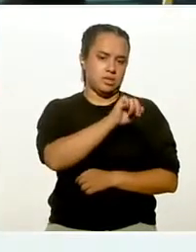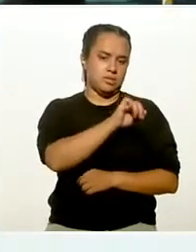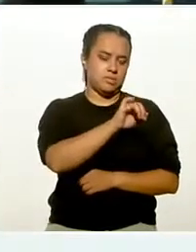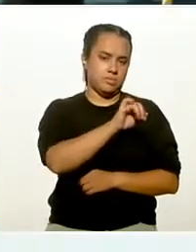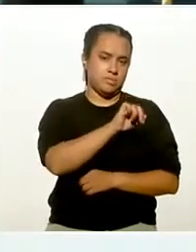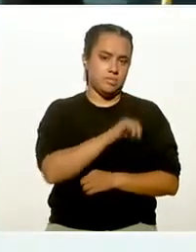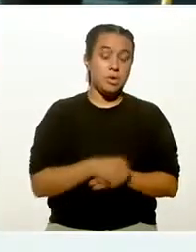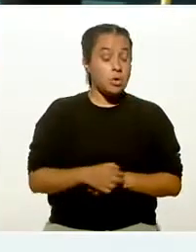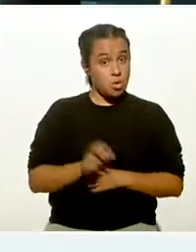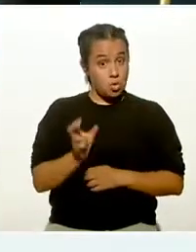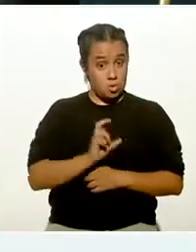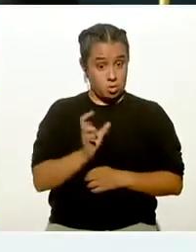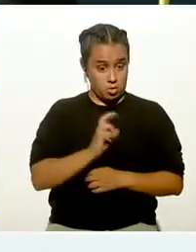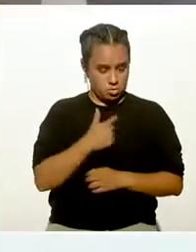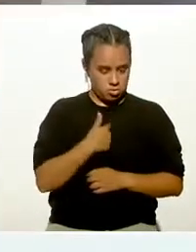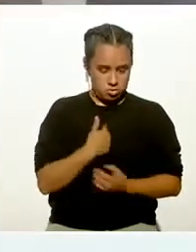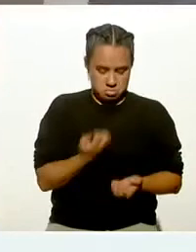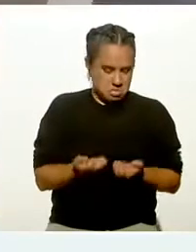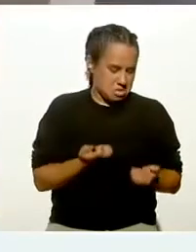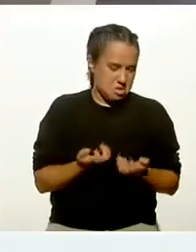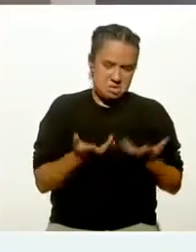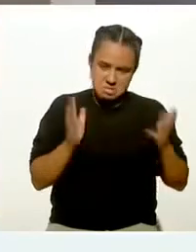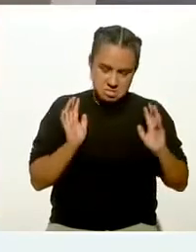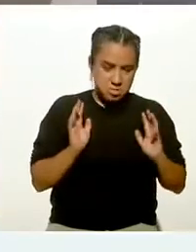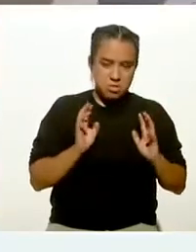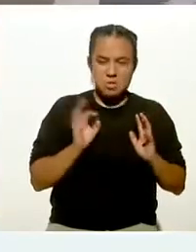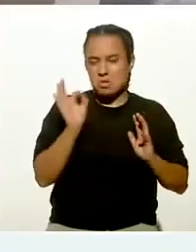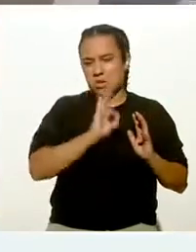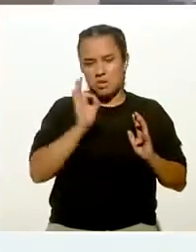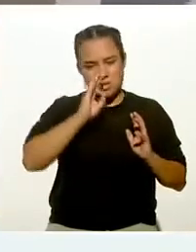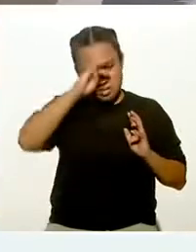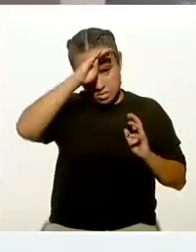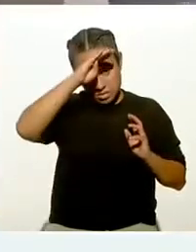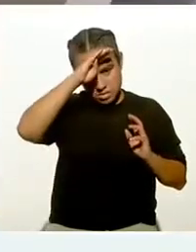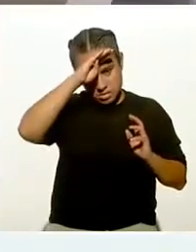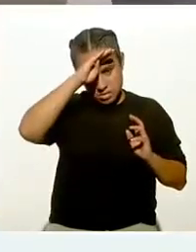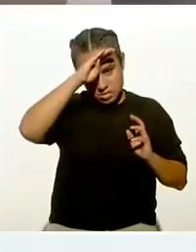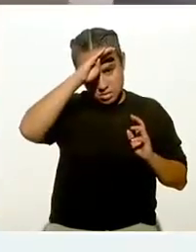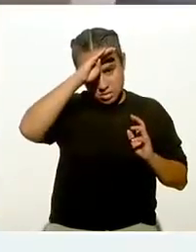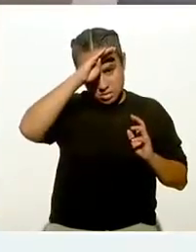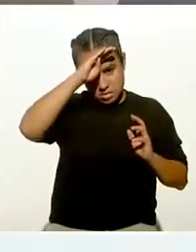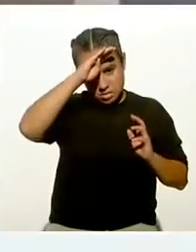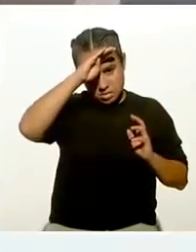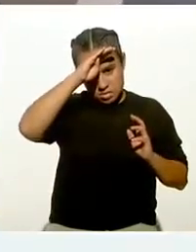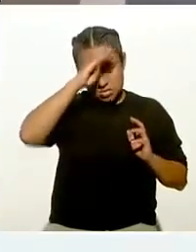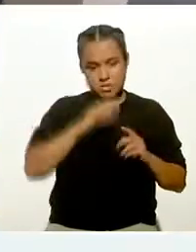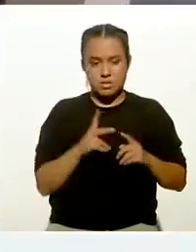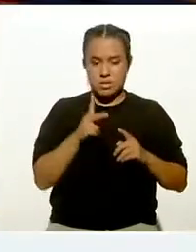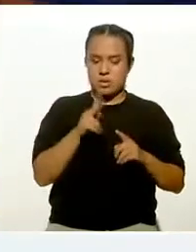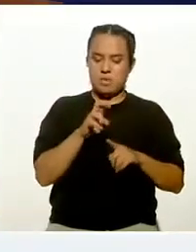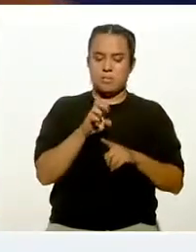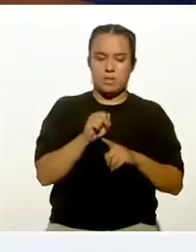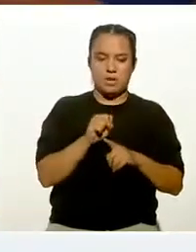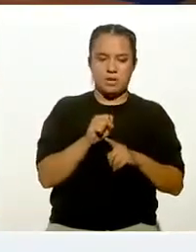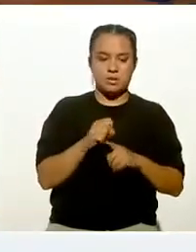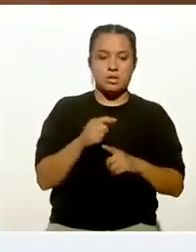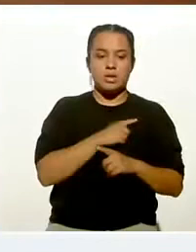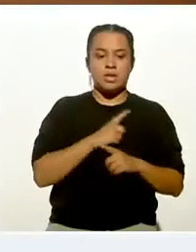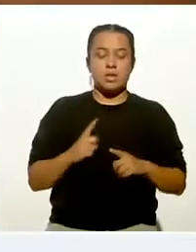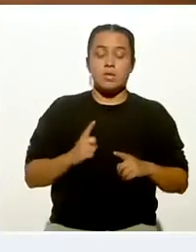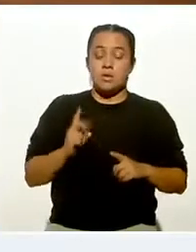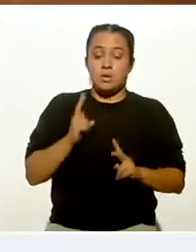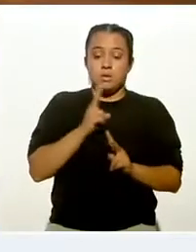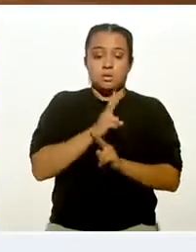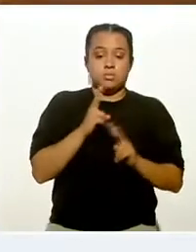Cuando yo hago cualquier ejercicio, supongamos que estoy en un press de banco, yo tengo que respirar de acuerdo